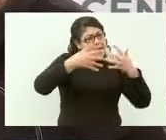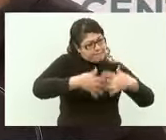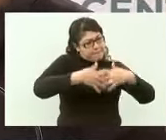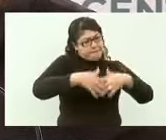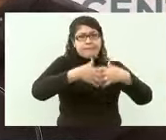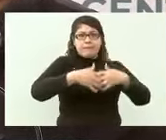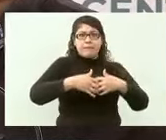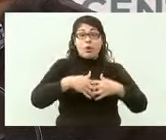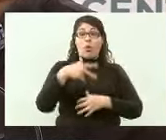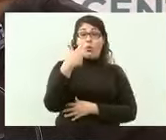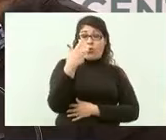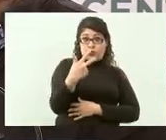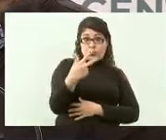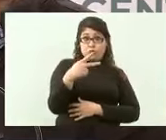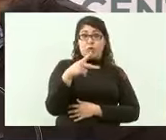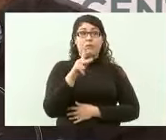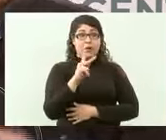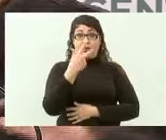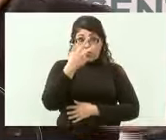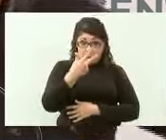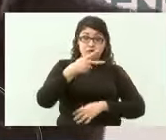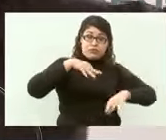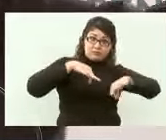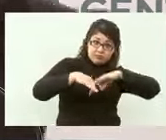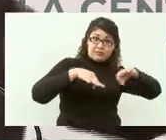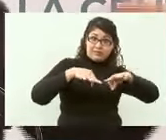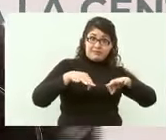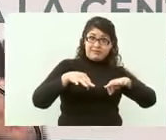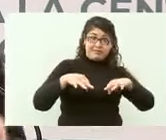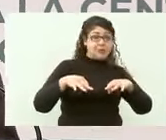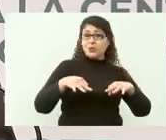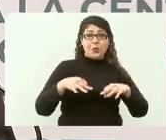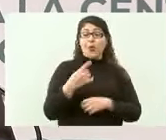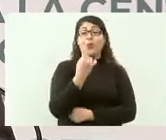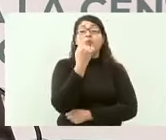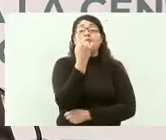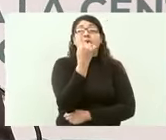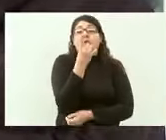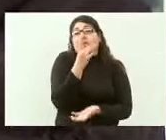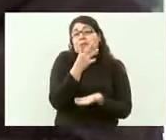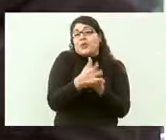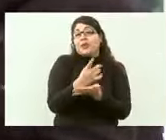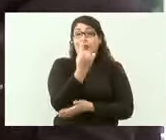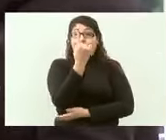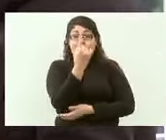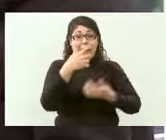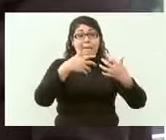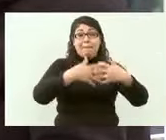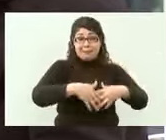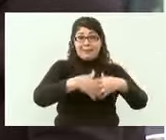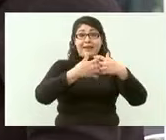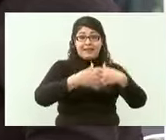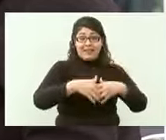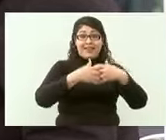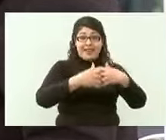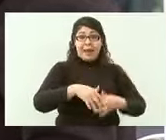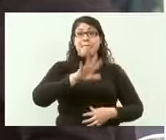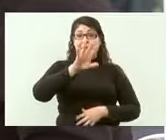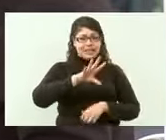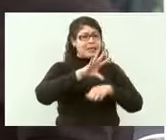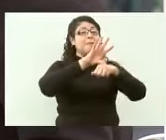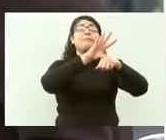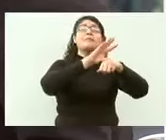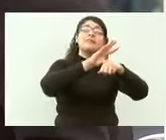uno 7 parados porque no le autorizan de